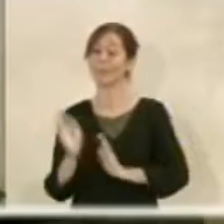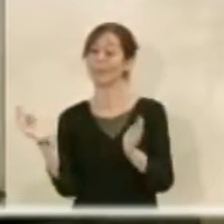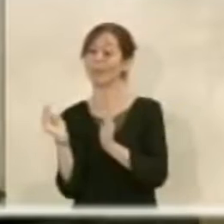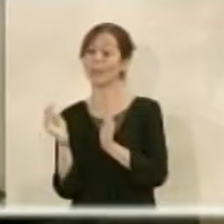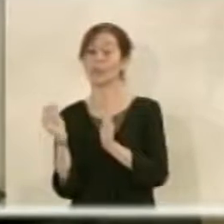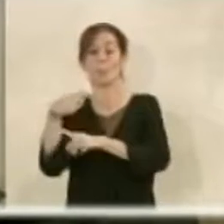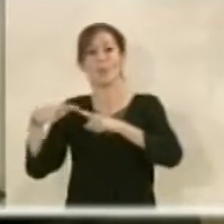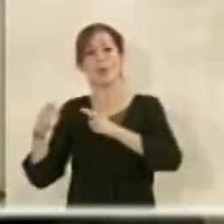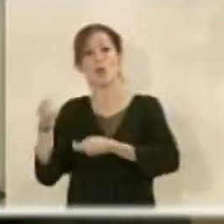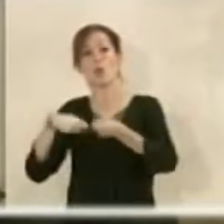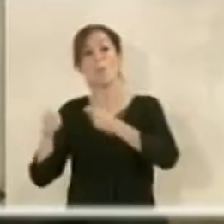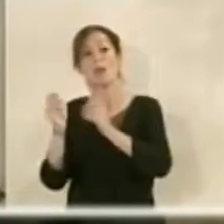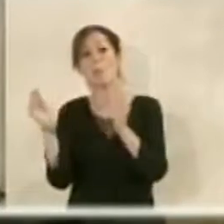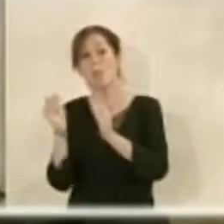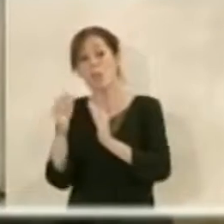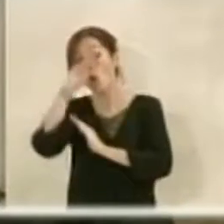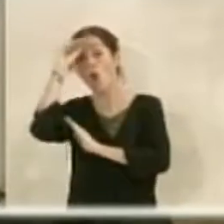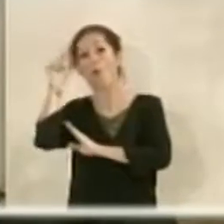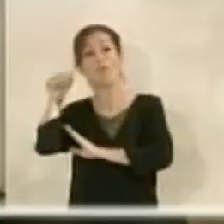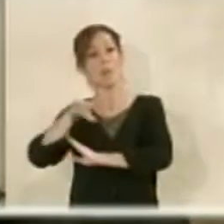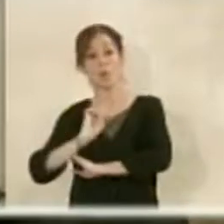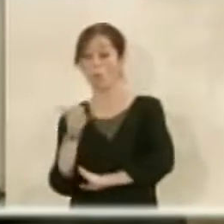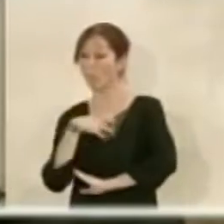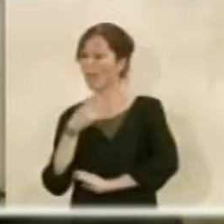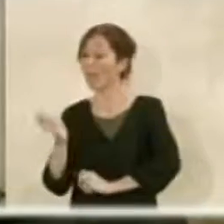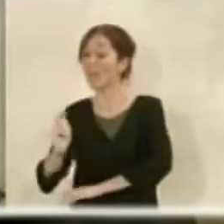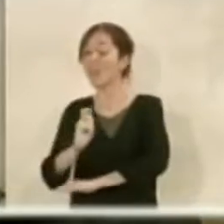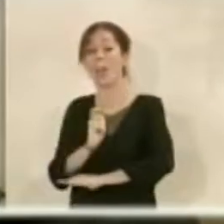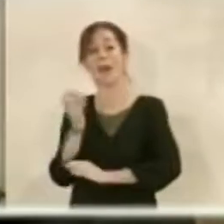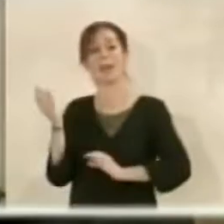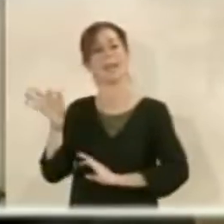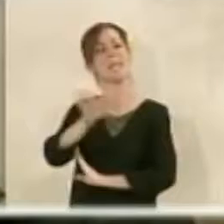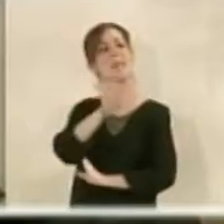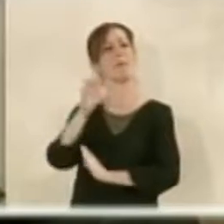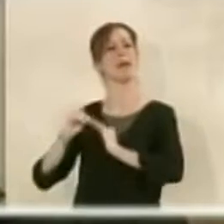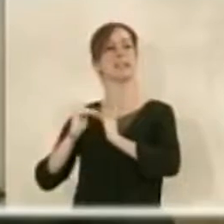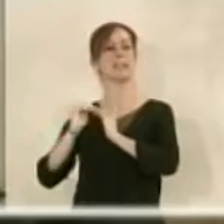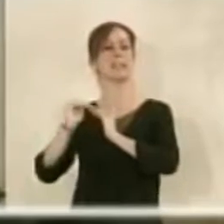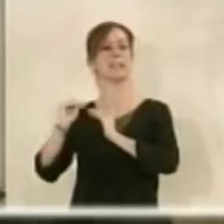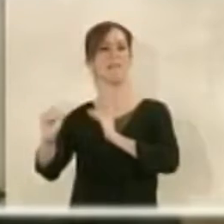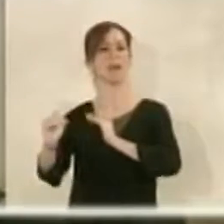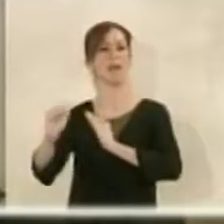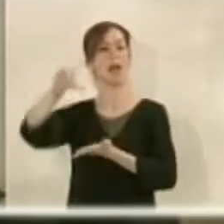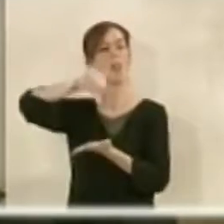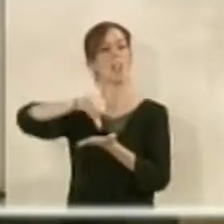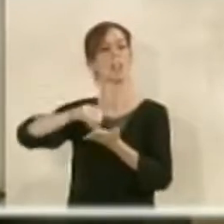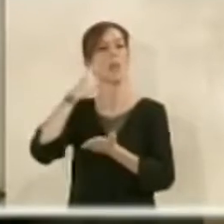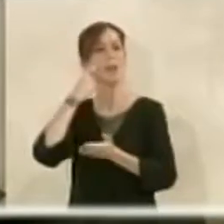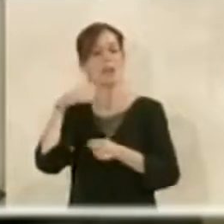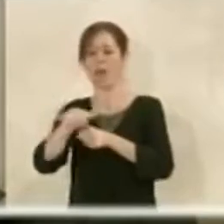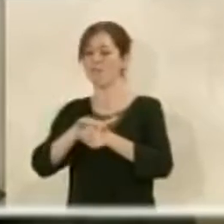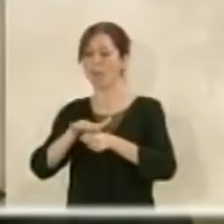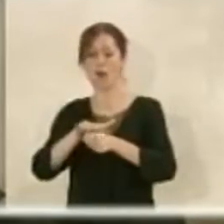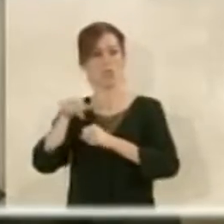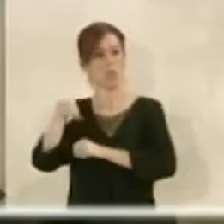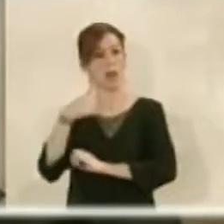que el pequeño y mediano comercio, sin embargo, da imagen, estabilidad y vida a nuestros cascos históricos y a nuestros barrios y a nuestros centros de